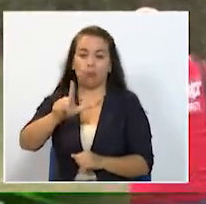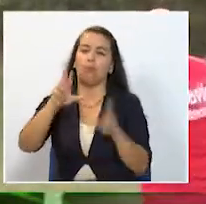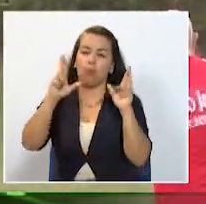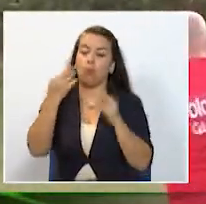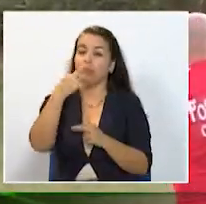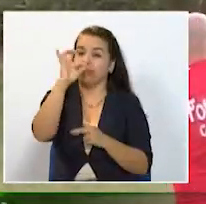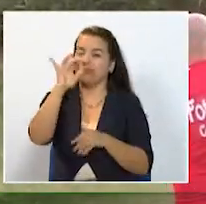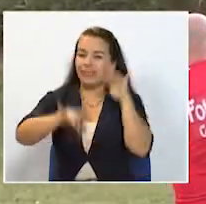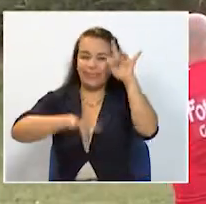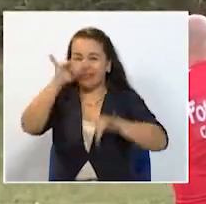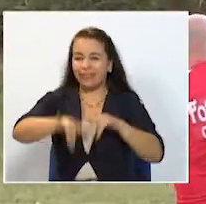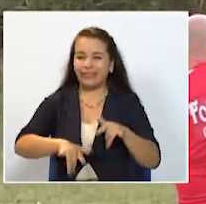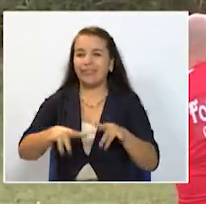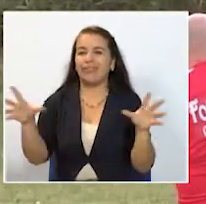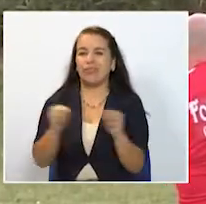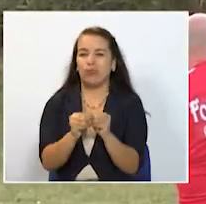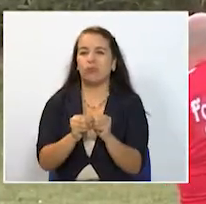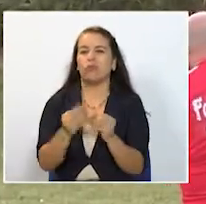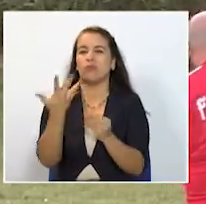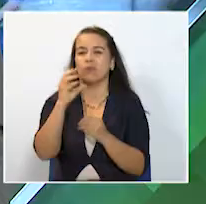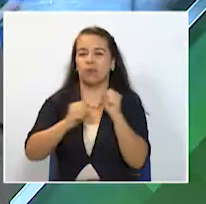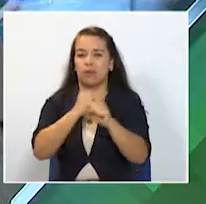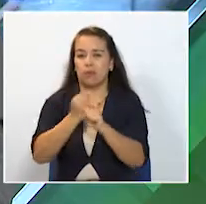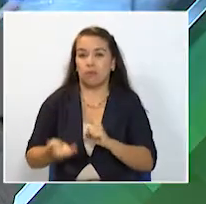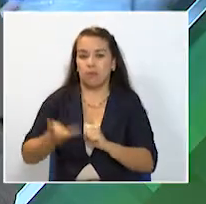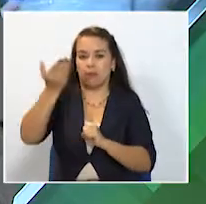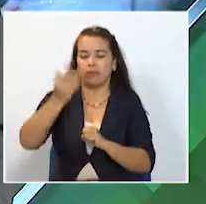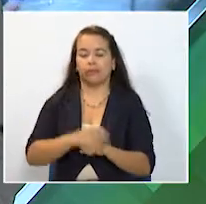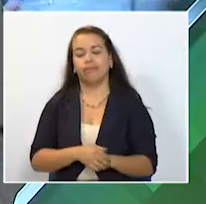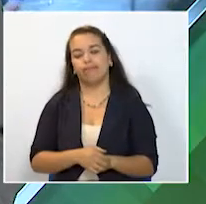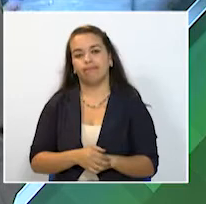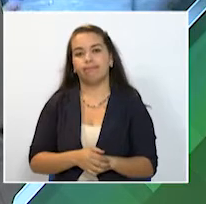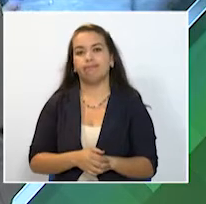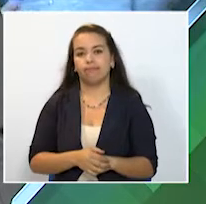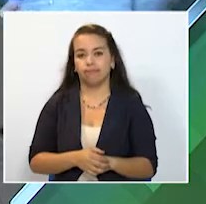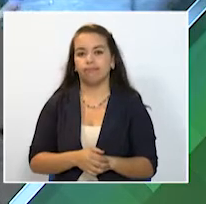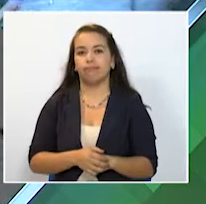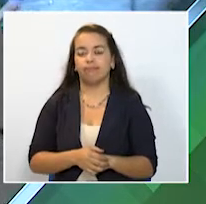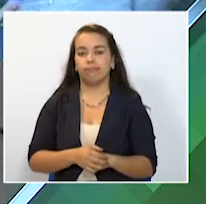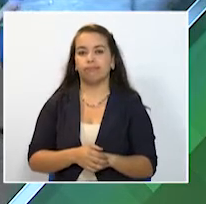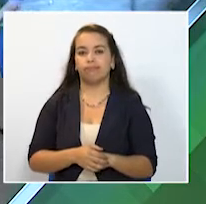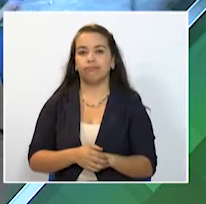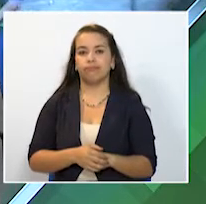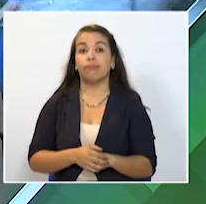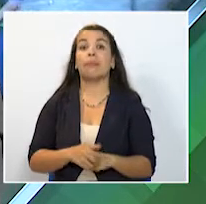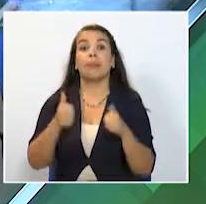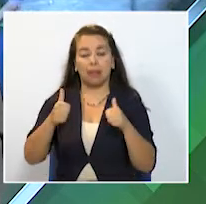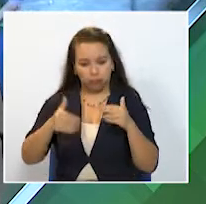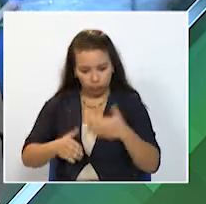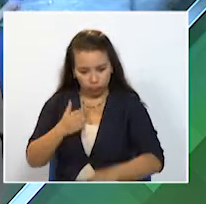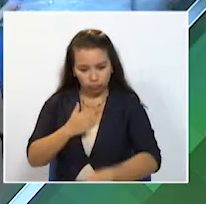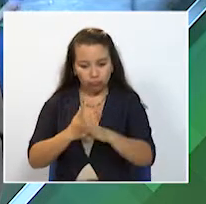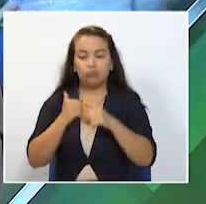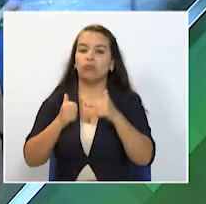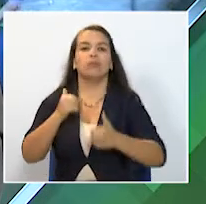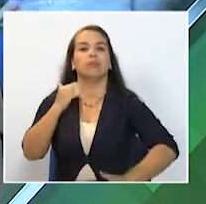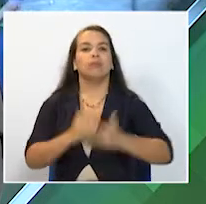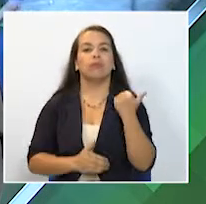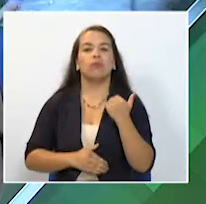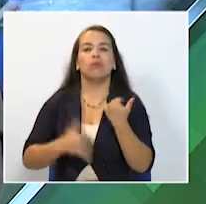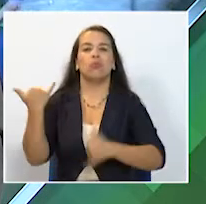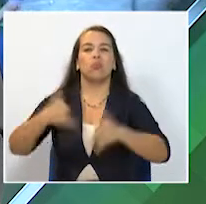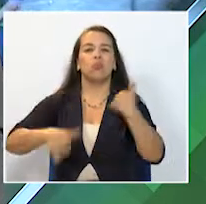equipos con jugadores mayores de 50 años y con buen suceso comenzó en Caldas la fase departamental de los juegos